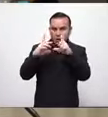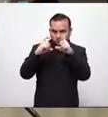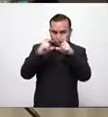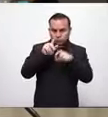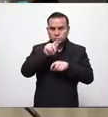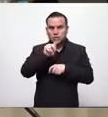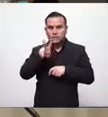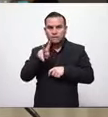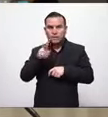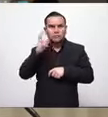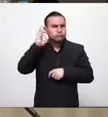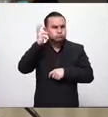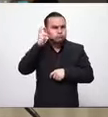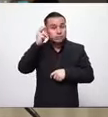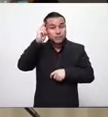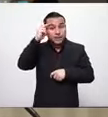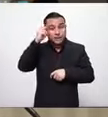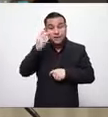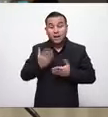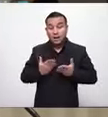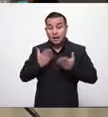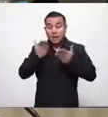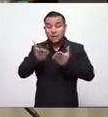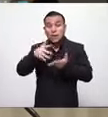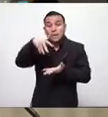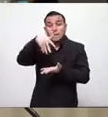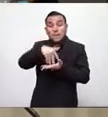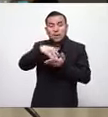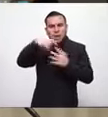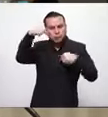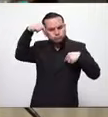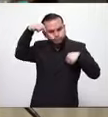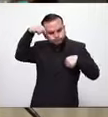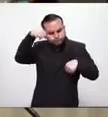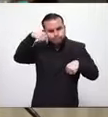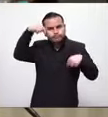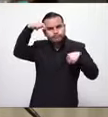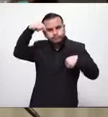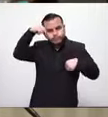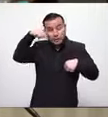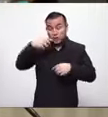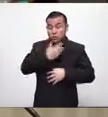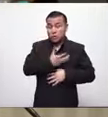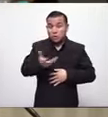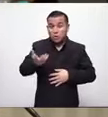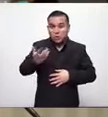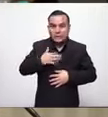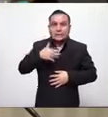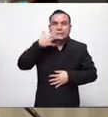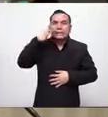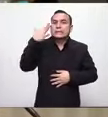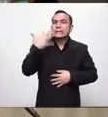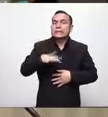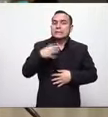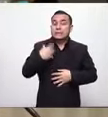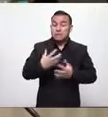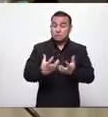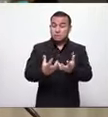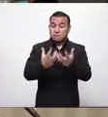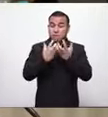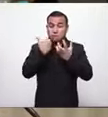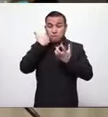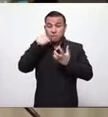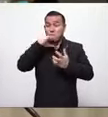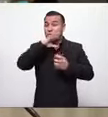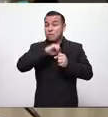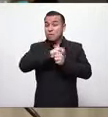importantísima de concientización de nuestra ciudadanía, de los riesgos que representa un contagio masivo de COVID,